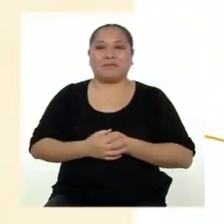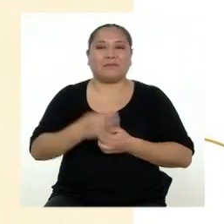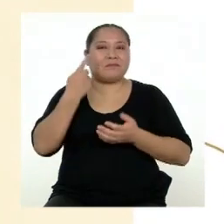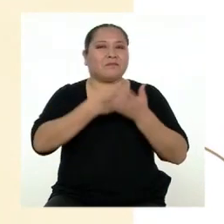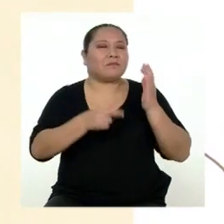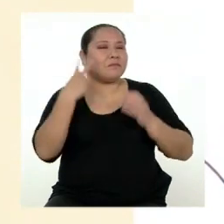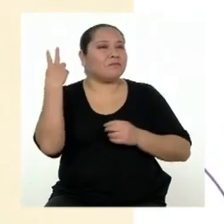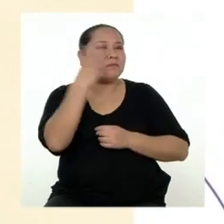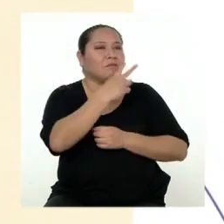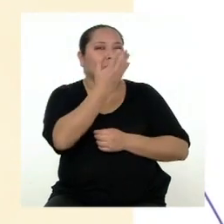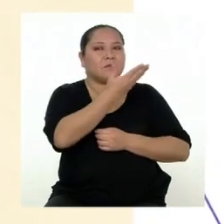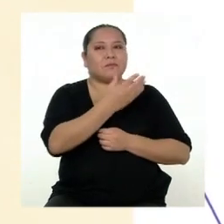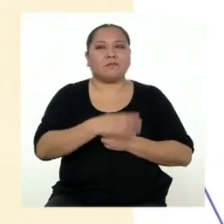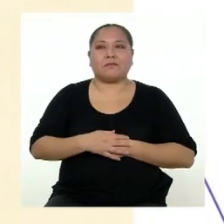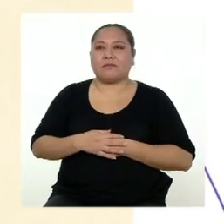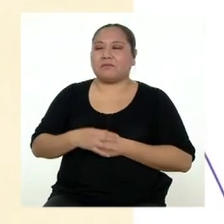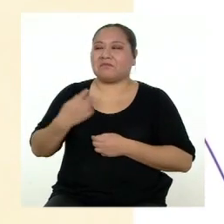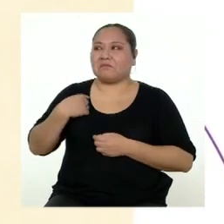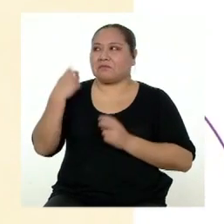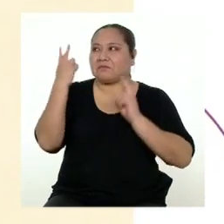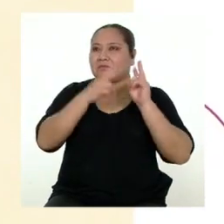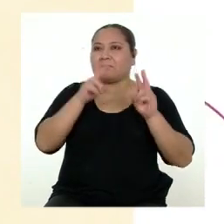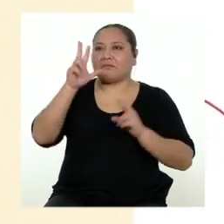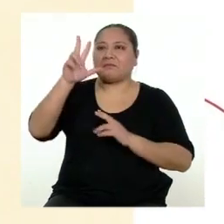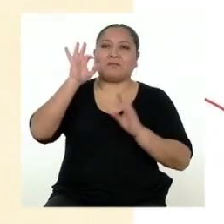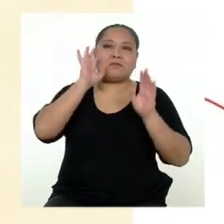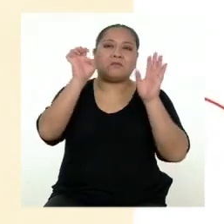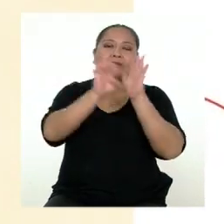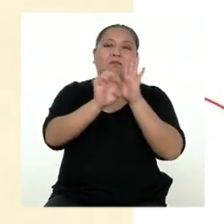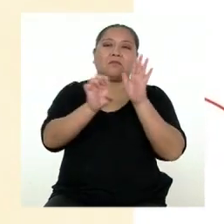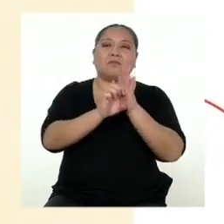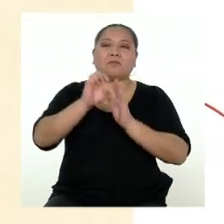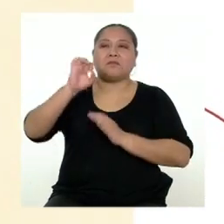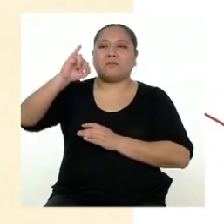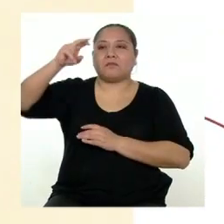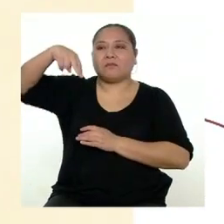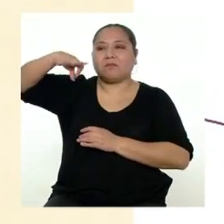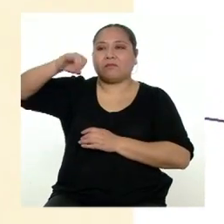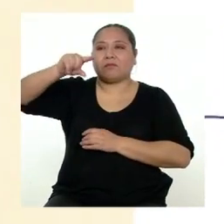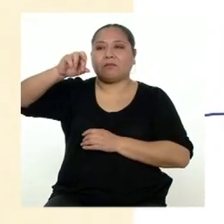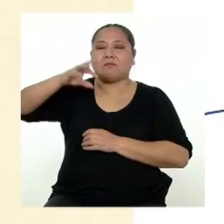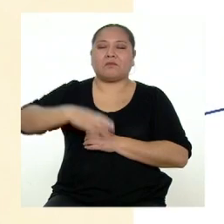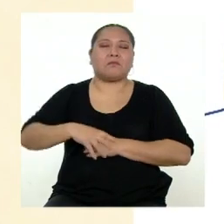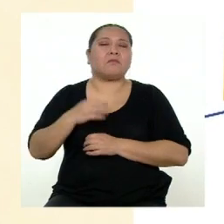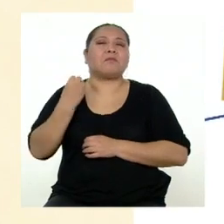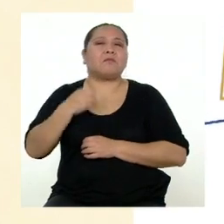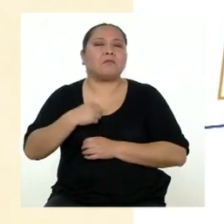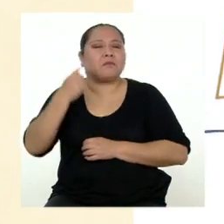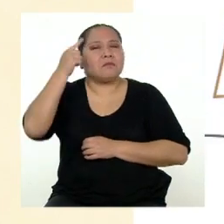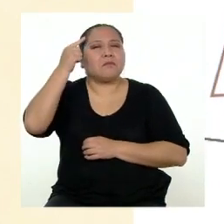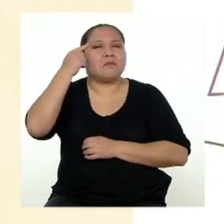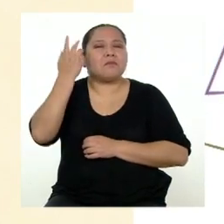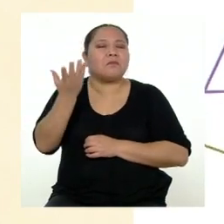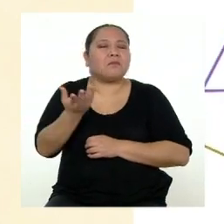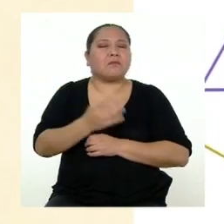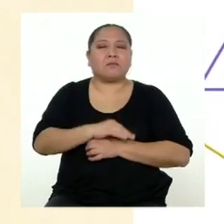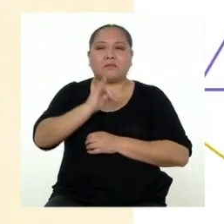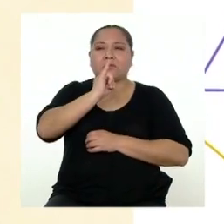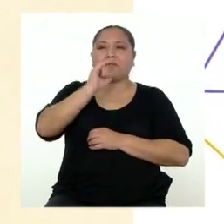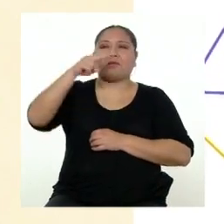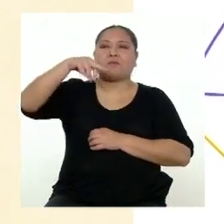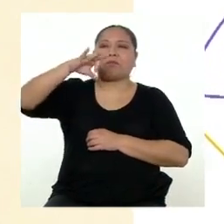estamos viendo aquí? Bueno, por lo que veo son tres ejemplos de infografías. ¿Y por qué deducimos que son unas infografías?